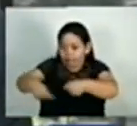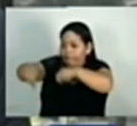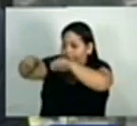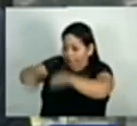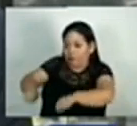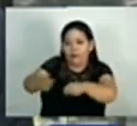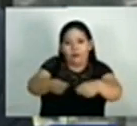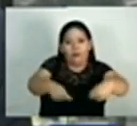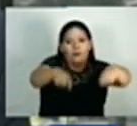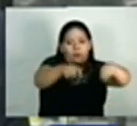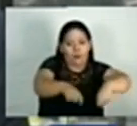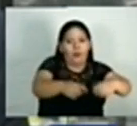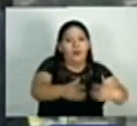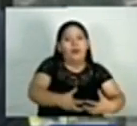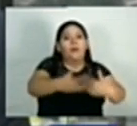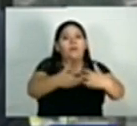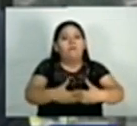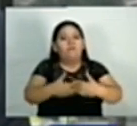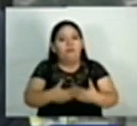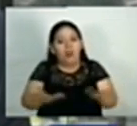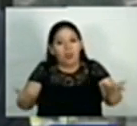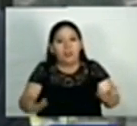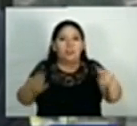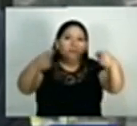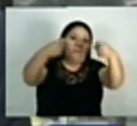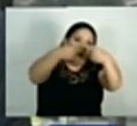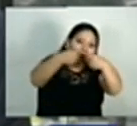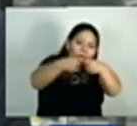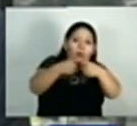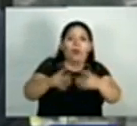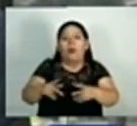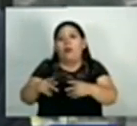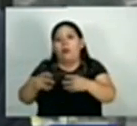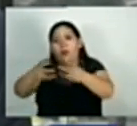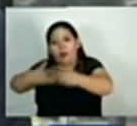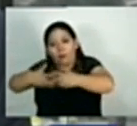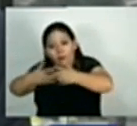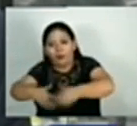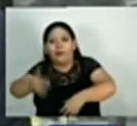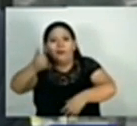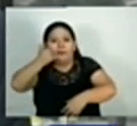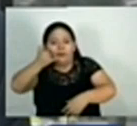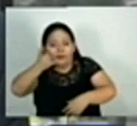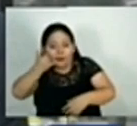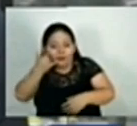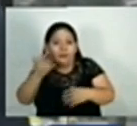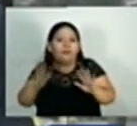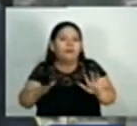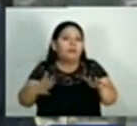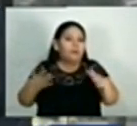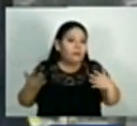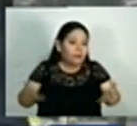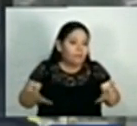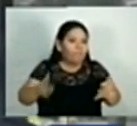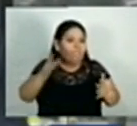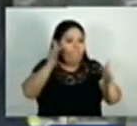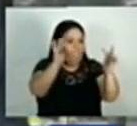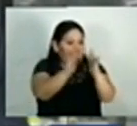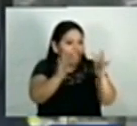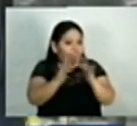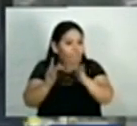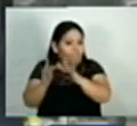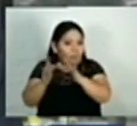empresas de electricidad y telefonía a efecto de ya ir buscando la manera